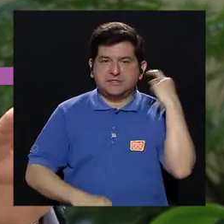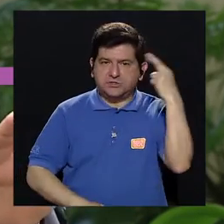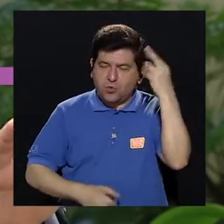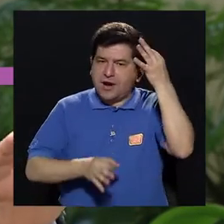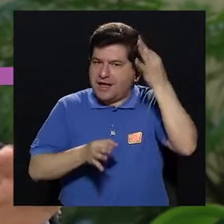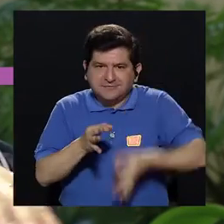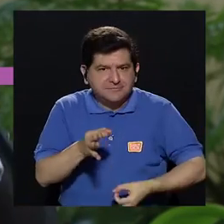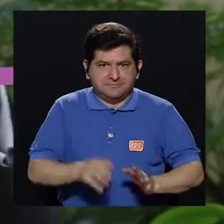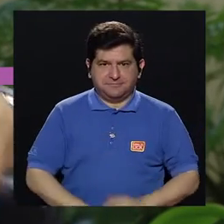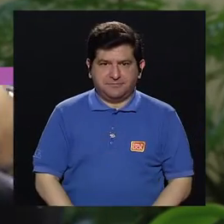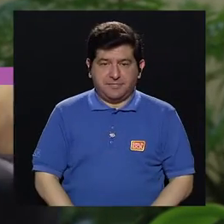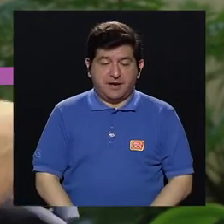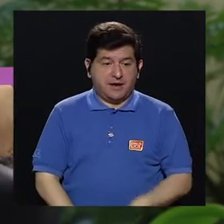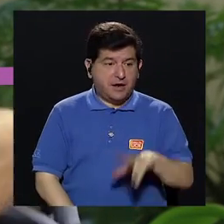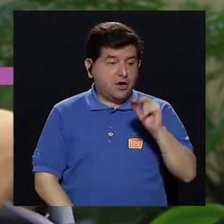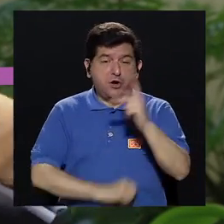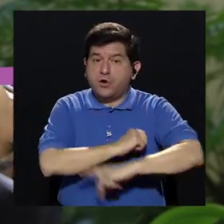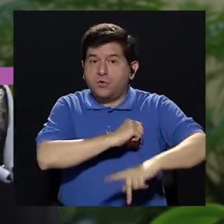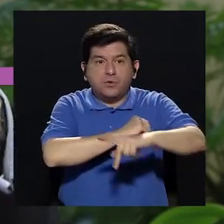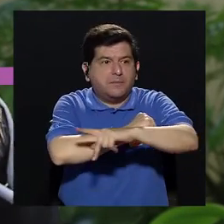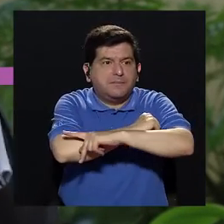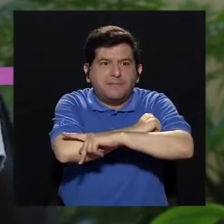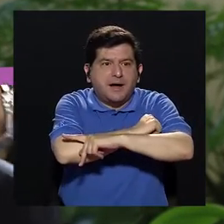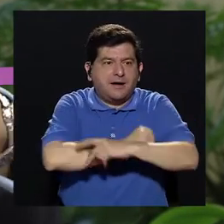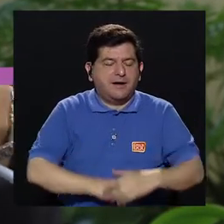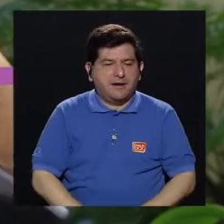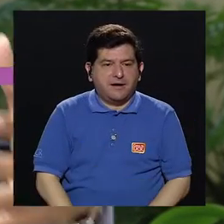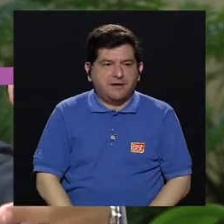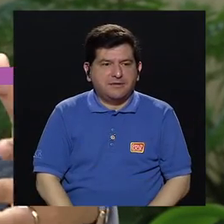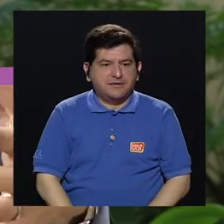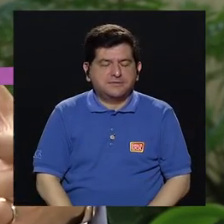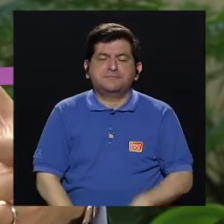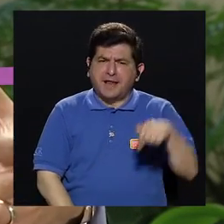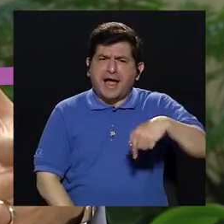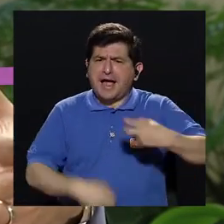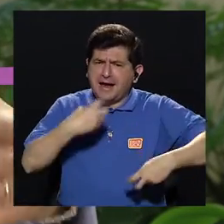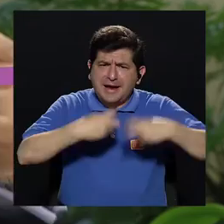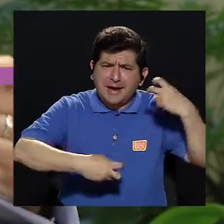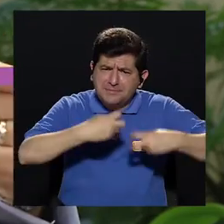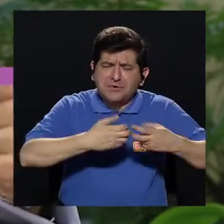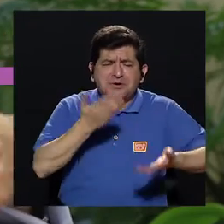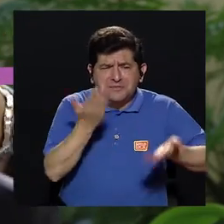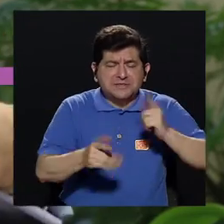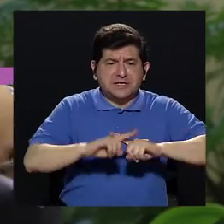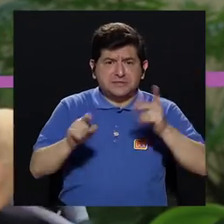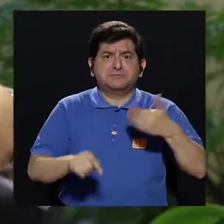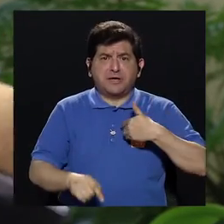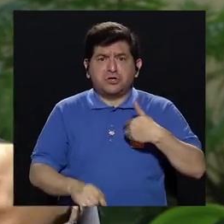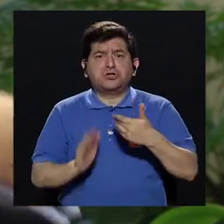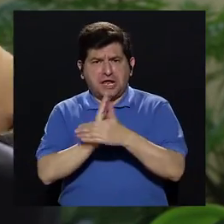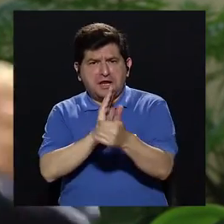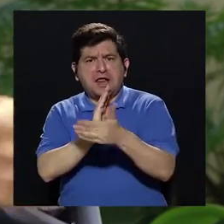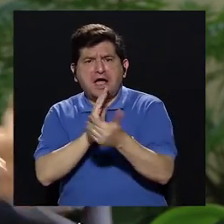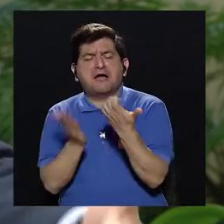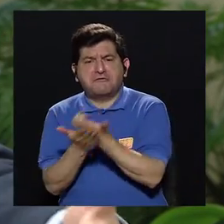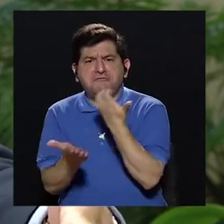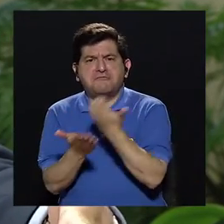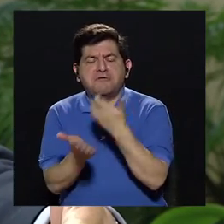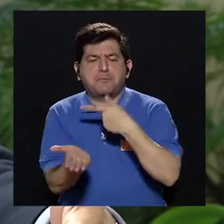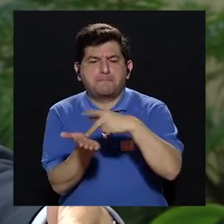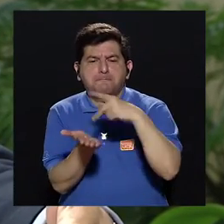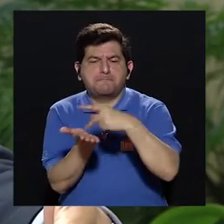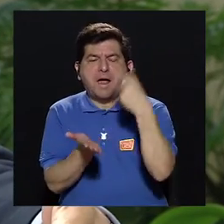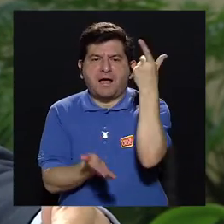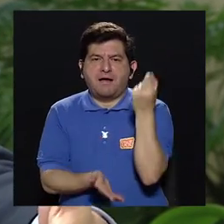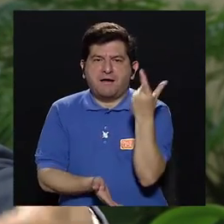razón muy simple, porque este no es un país, vamos a ver, es un país con muchos problemas, pero si tiene la capacidad económica de